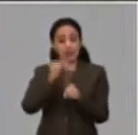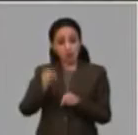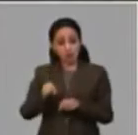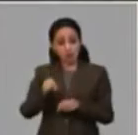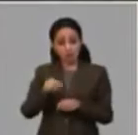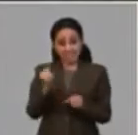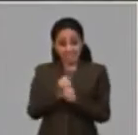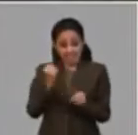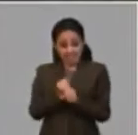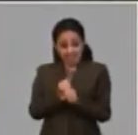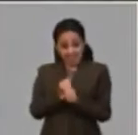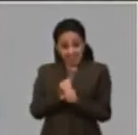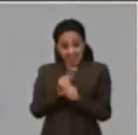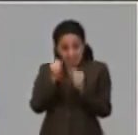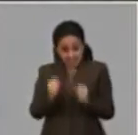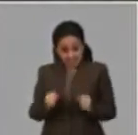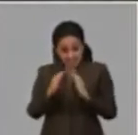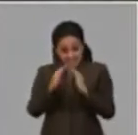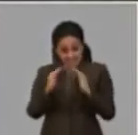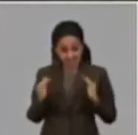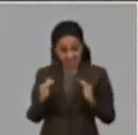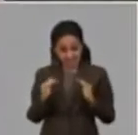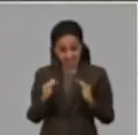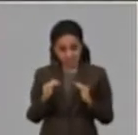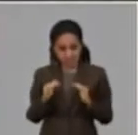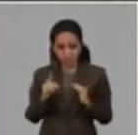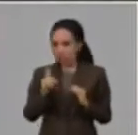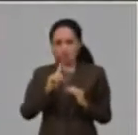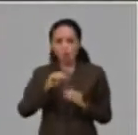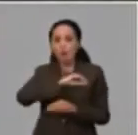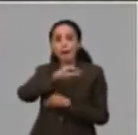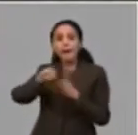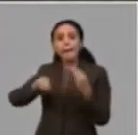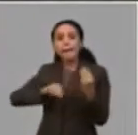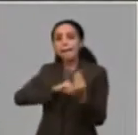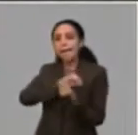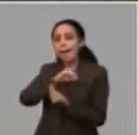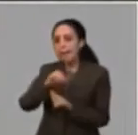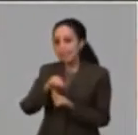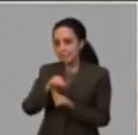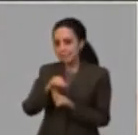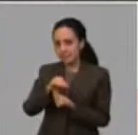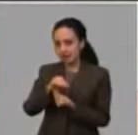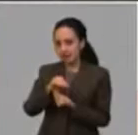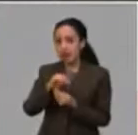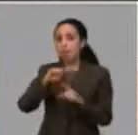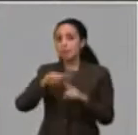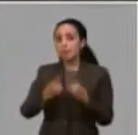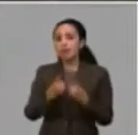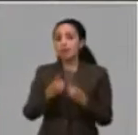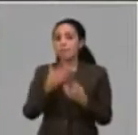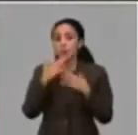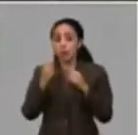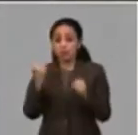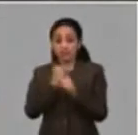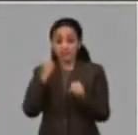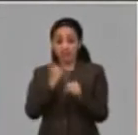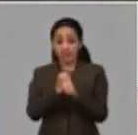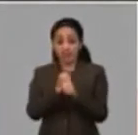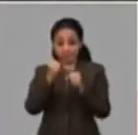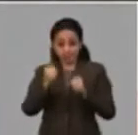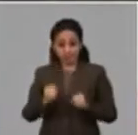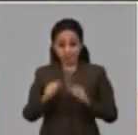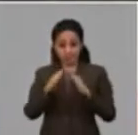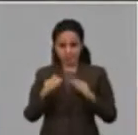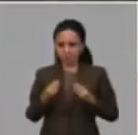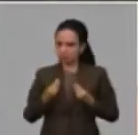laborando a distancia, aun cuando sea vulnerable no hay que cambiarle la modalidad. Porque es más beneficioso trabajar a distancia, además está